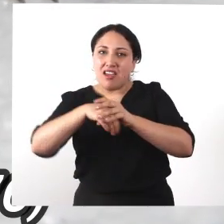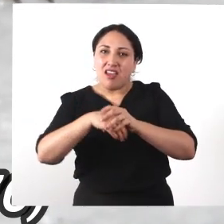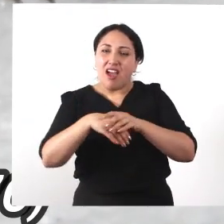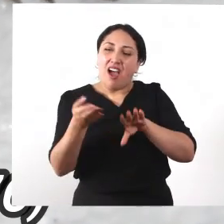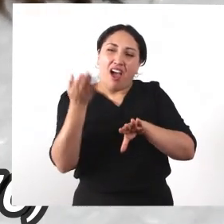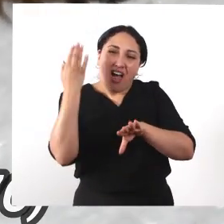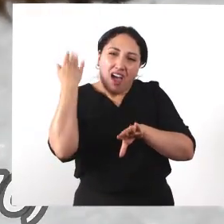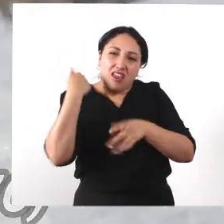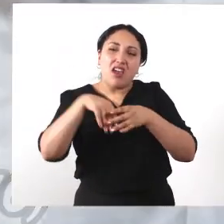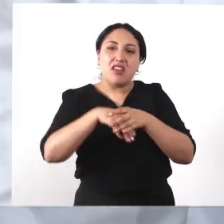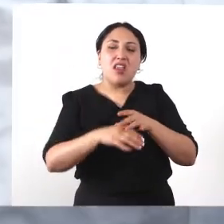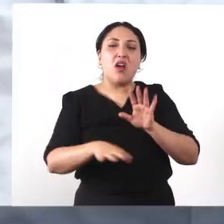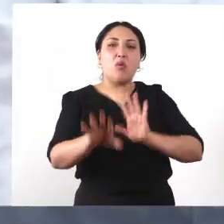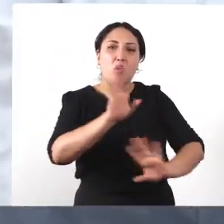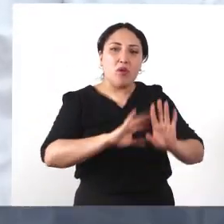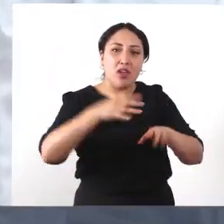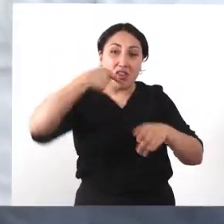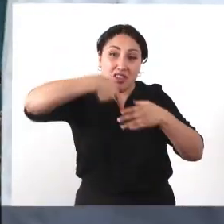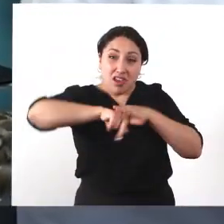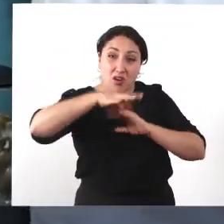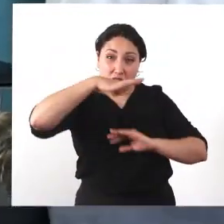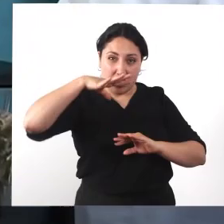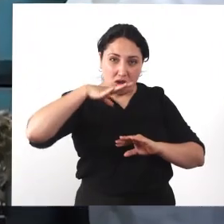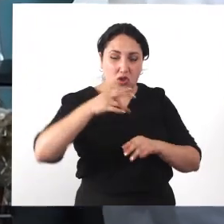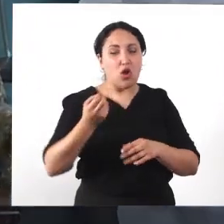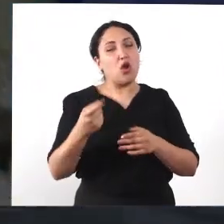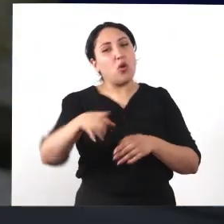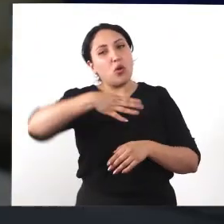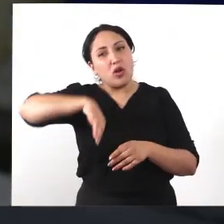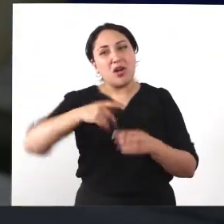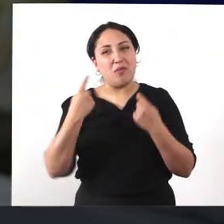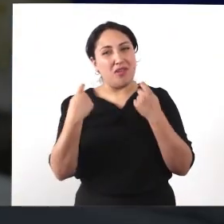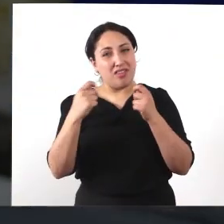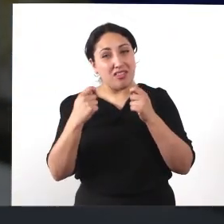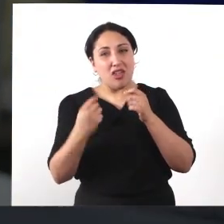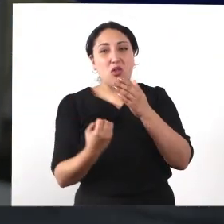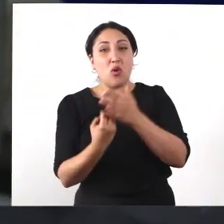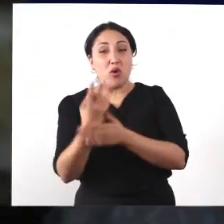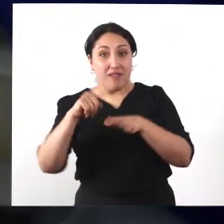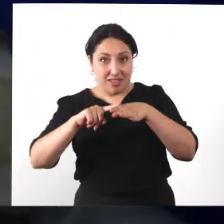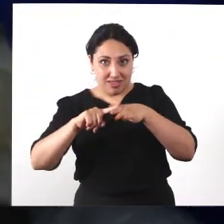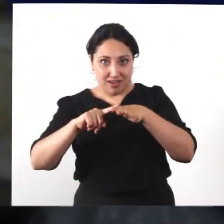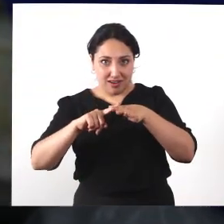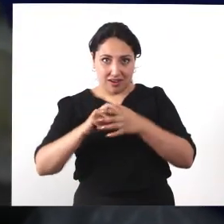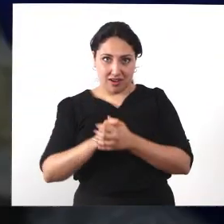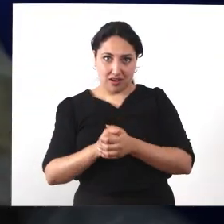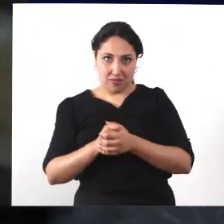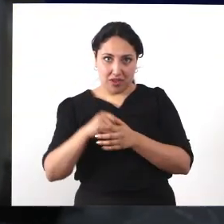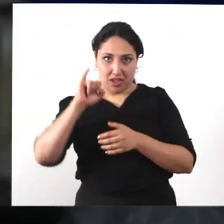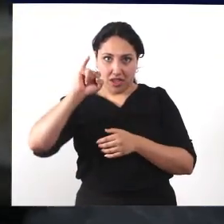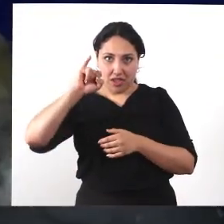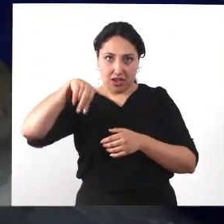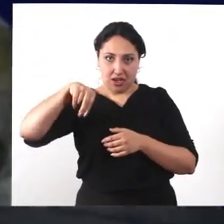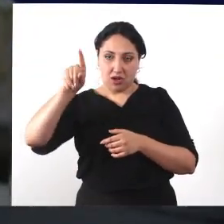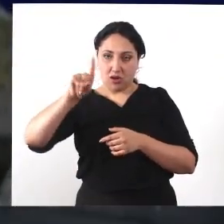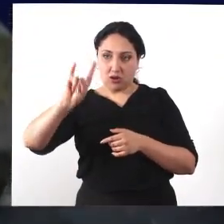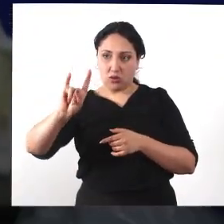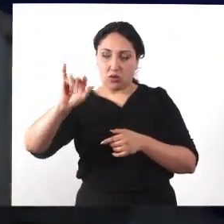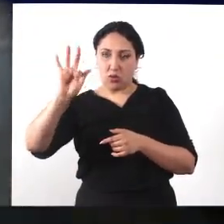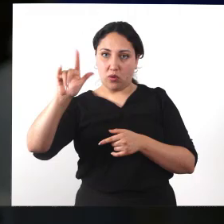su estudio y exhibición. Estamos ideando esta técnica de insuflación, donde se conserva su estructura exterior.